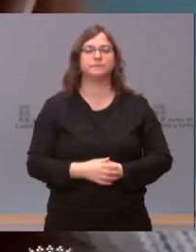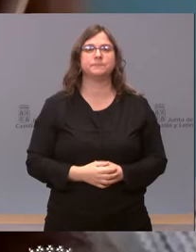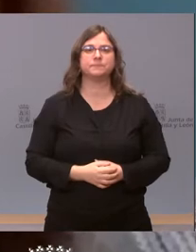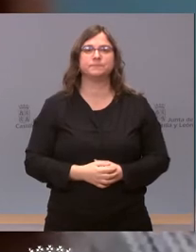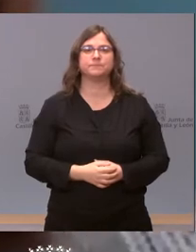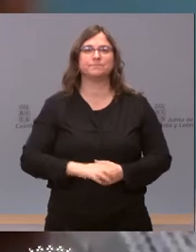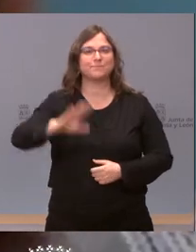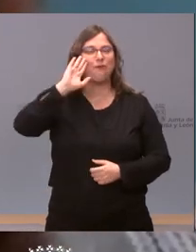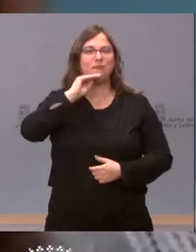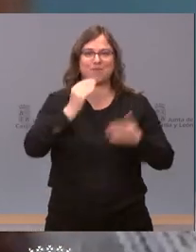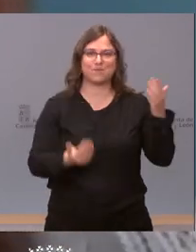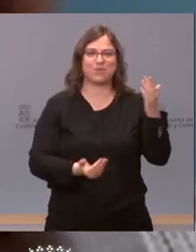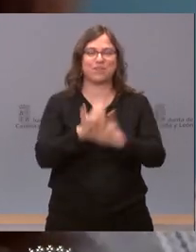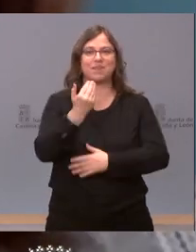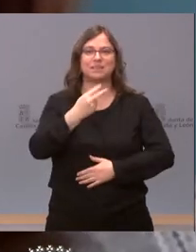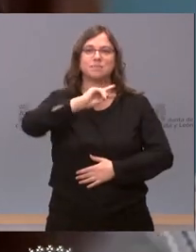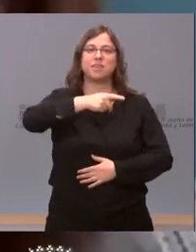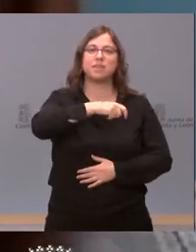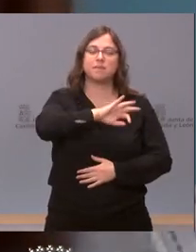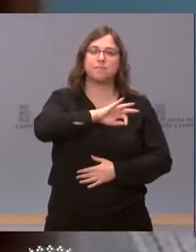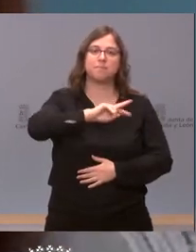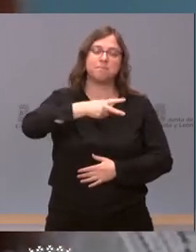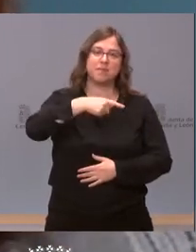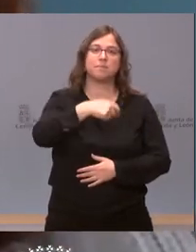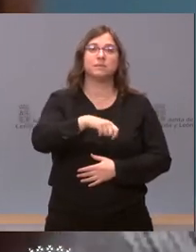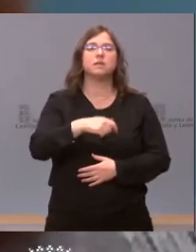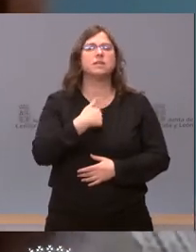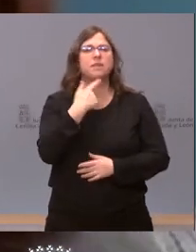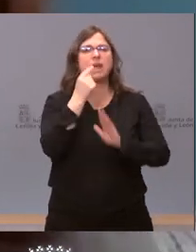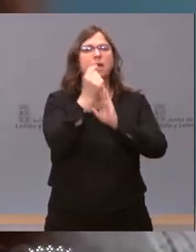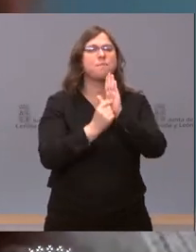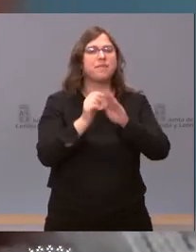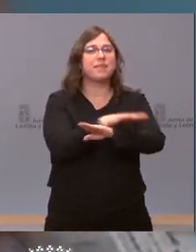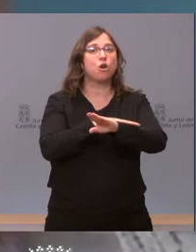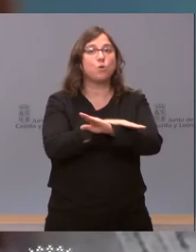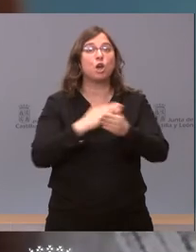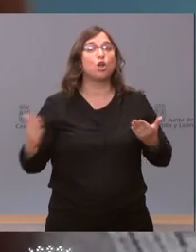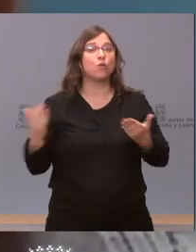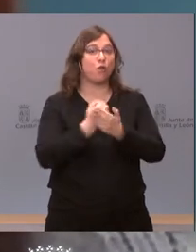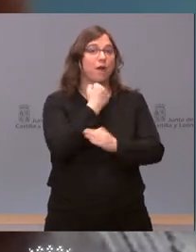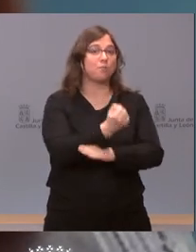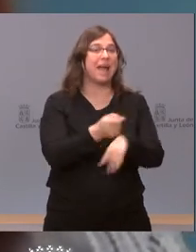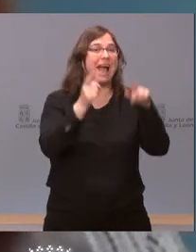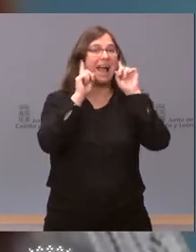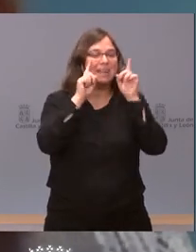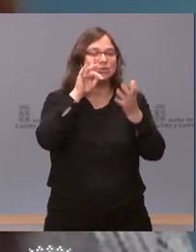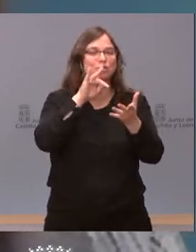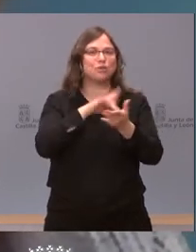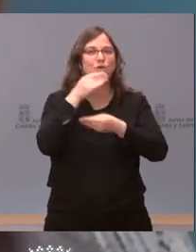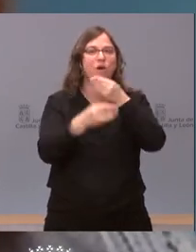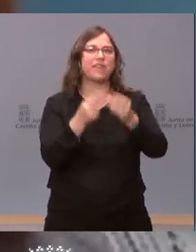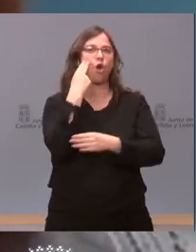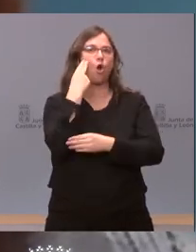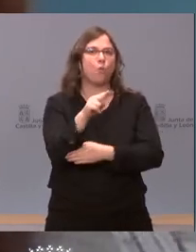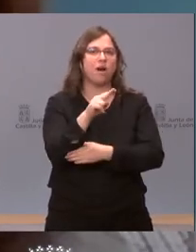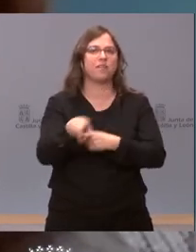Sí, hola. Buenos días, vicepresidente. Dice que apoya todas las medidas del gobierno menos cuando actúa de forma cobarde y electoralista. Me gustaría que nos